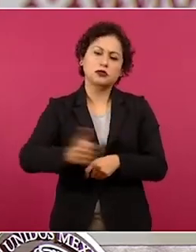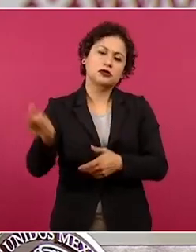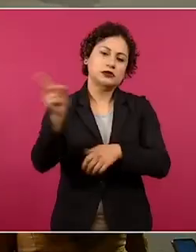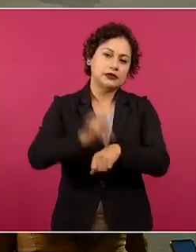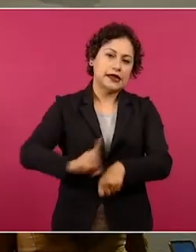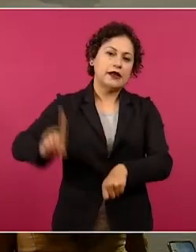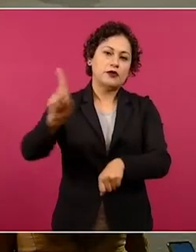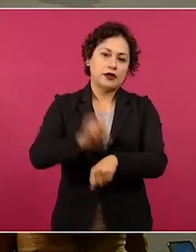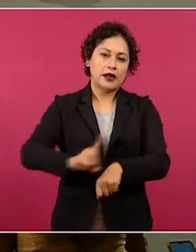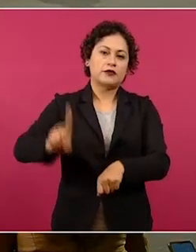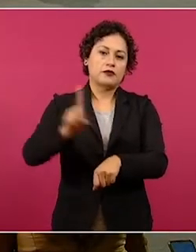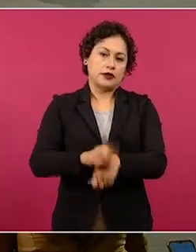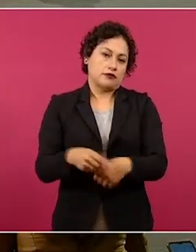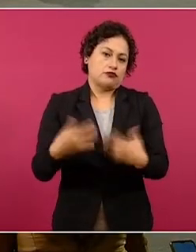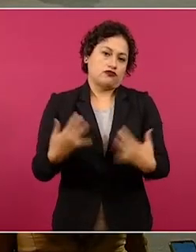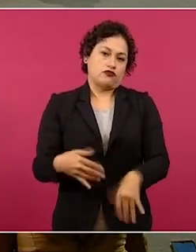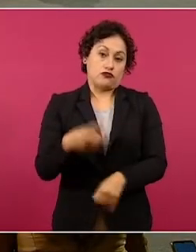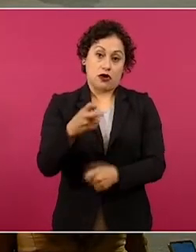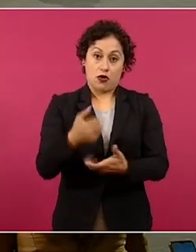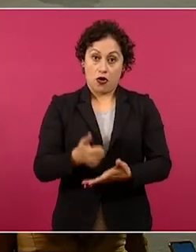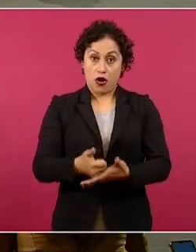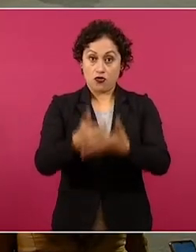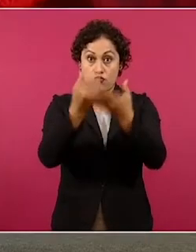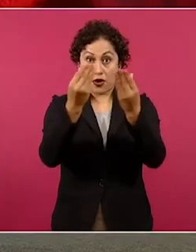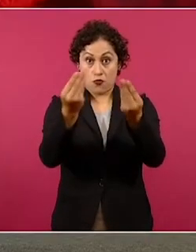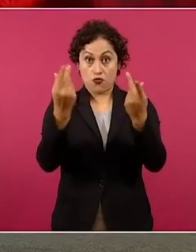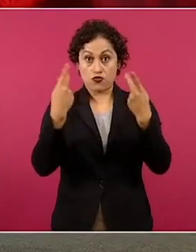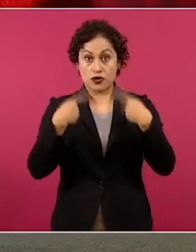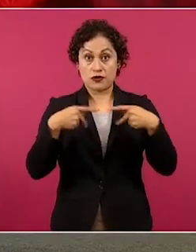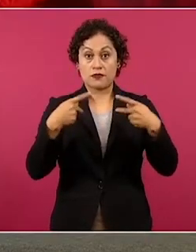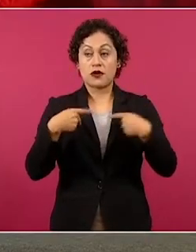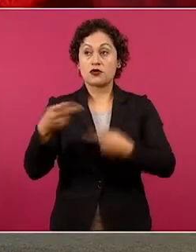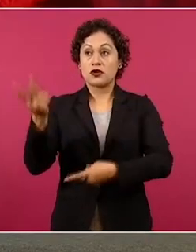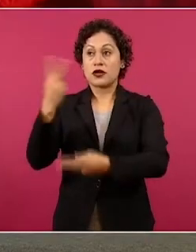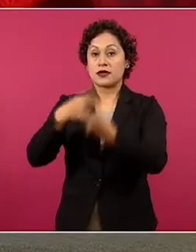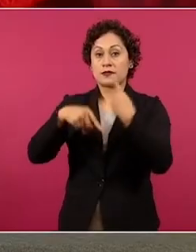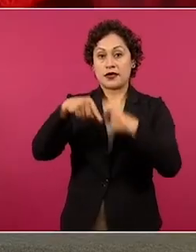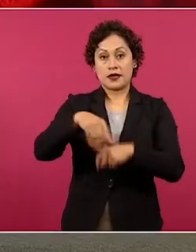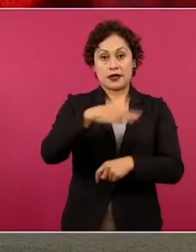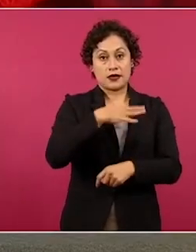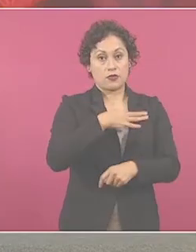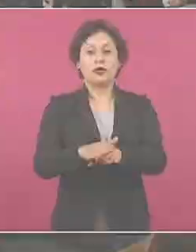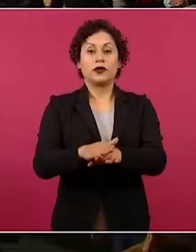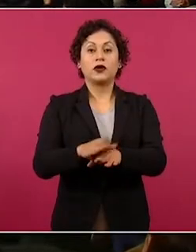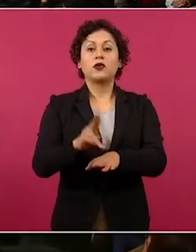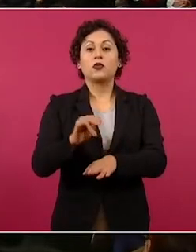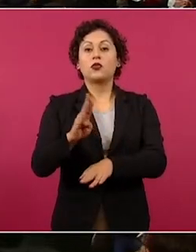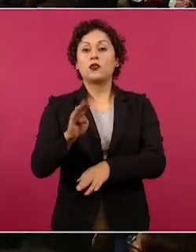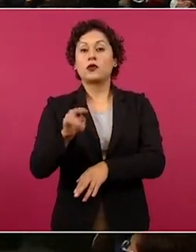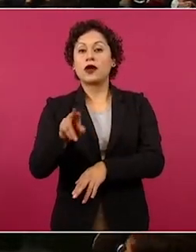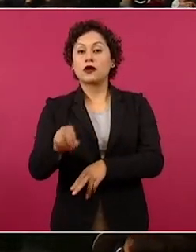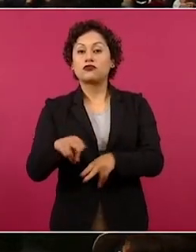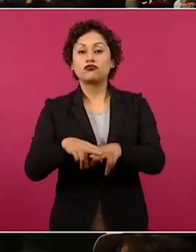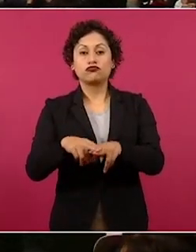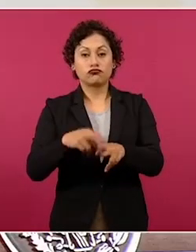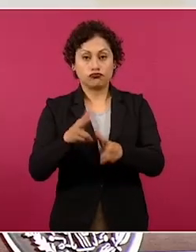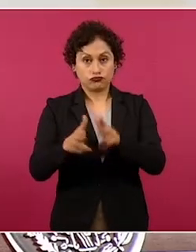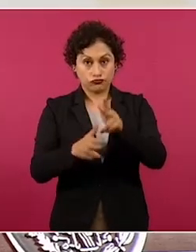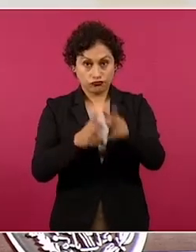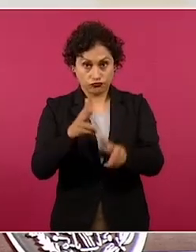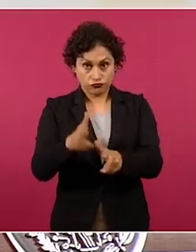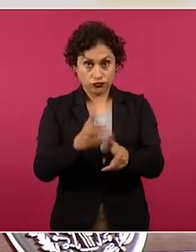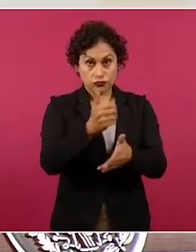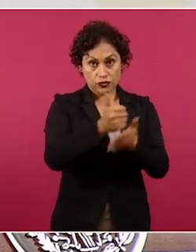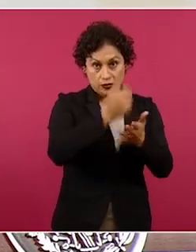ayuda a mucha gente a venir de la zona, sobre todo de esta zona del Valle de Toluca al Valle de México. Como ustedes saben, es un proyecto